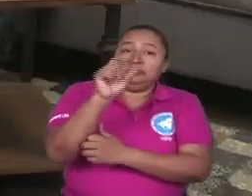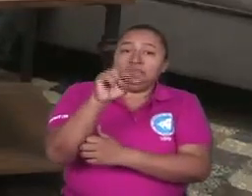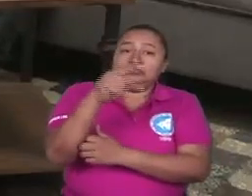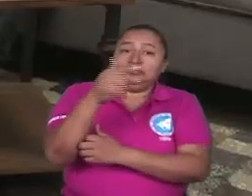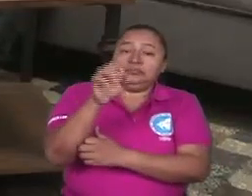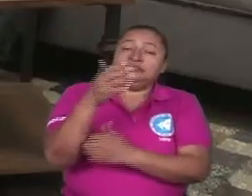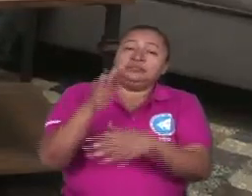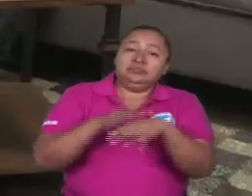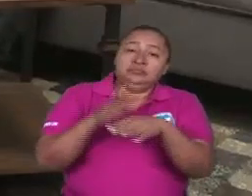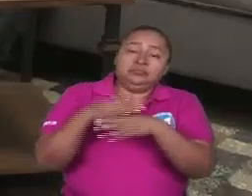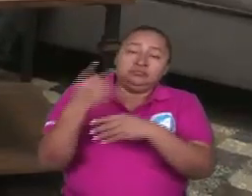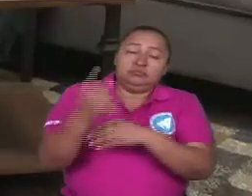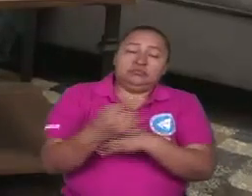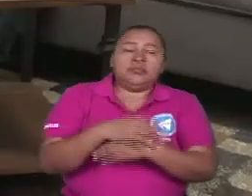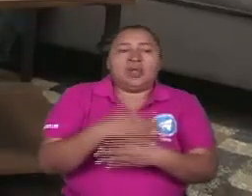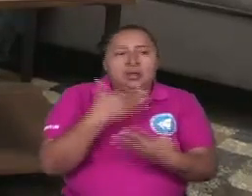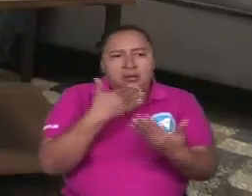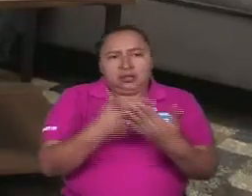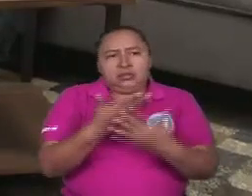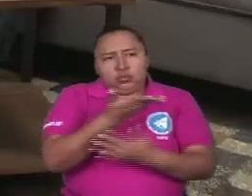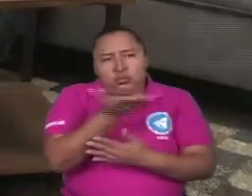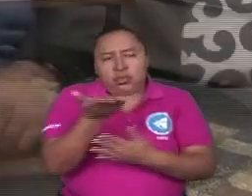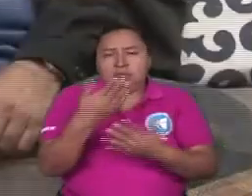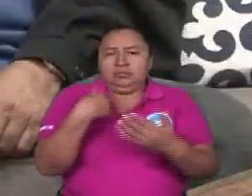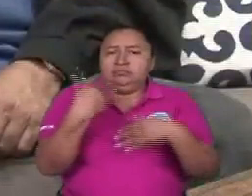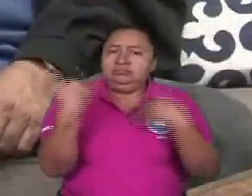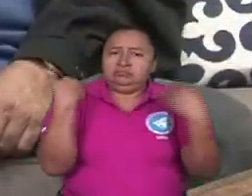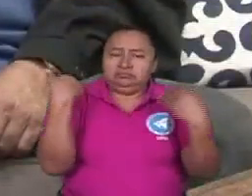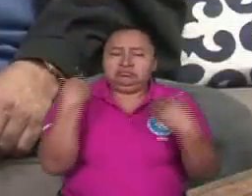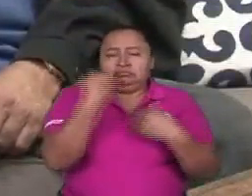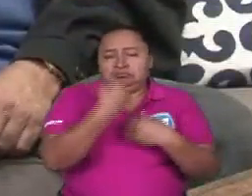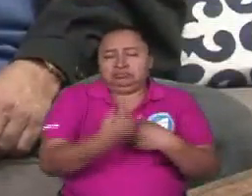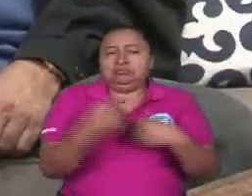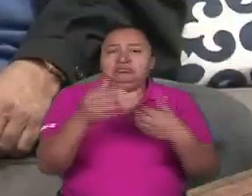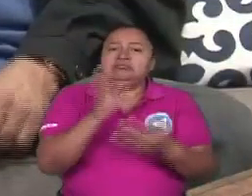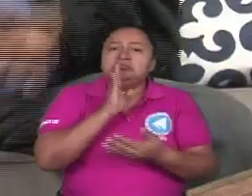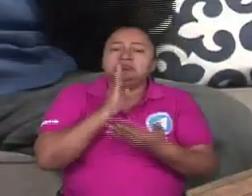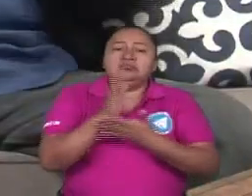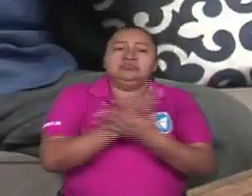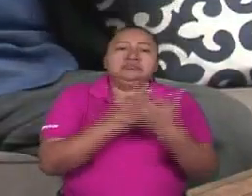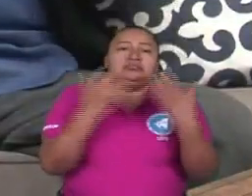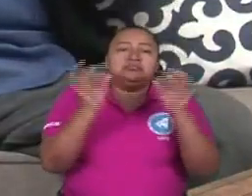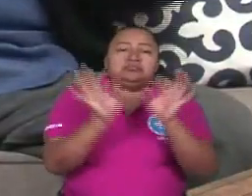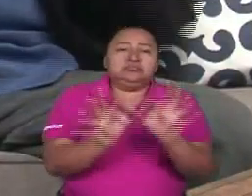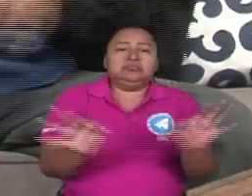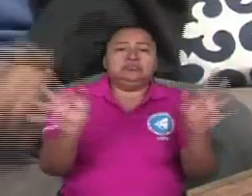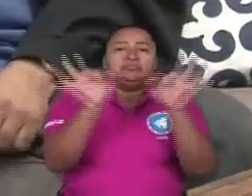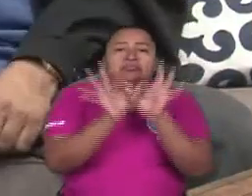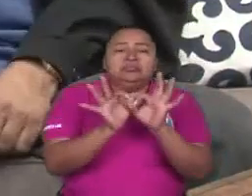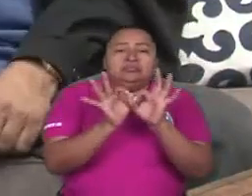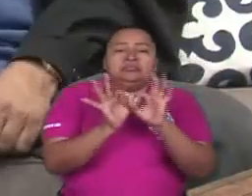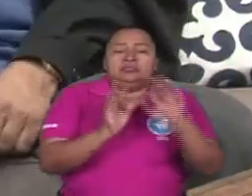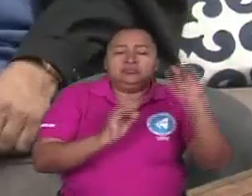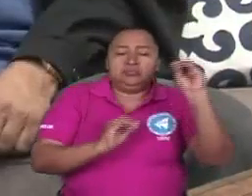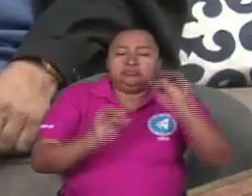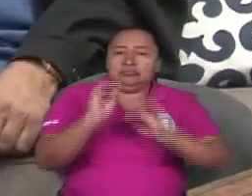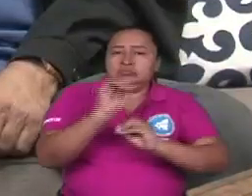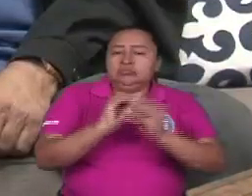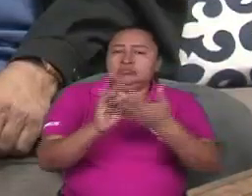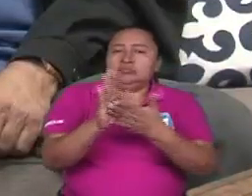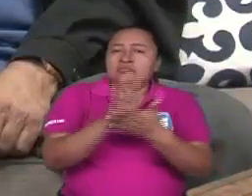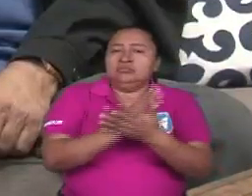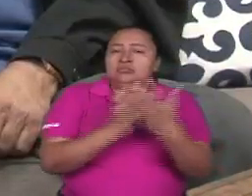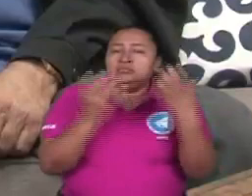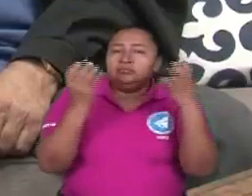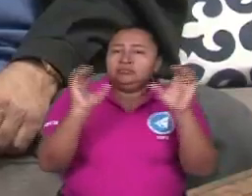ustedes por invitarme y poder hablar de algunas cosas importantes y reconstruir algunas cosas